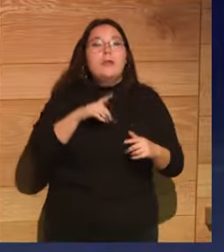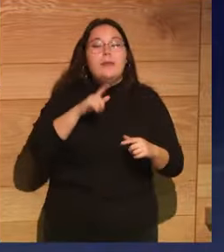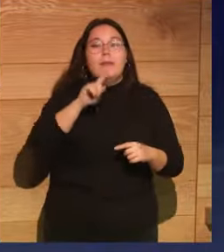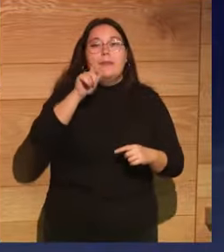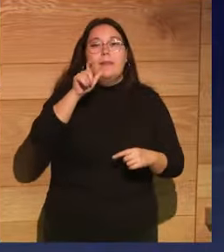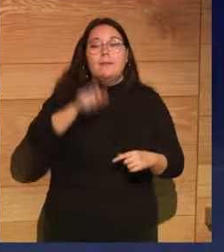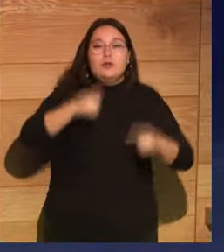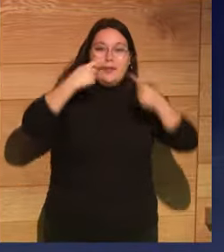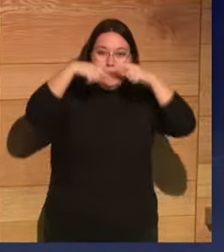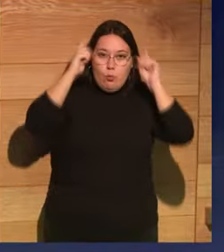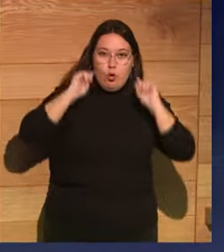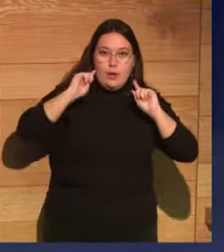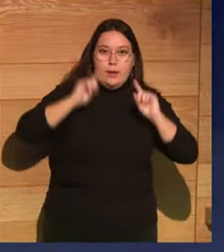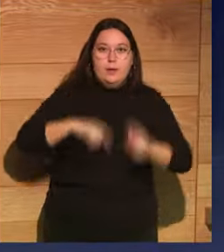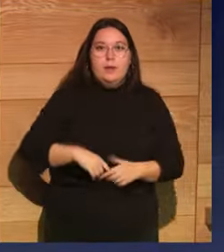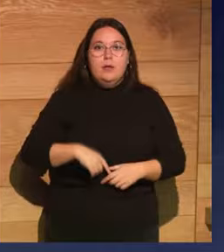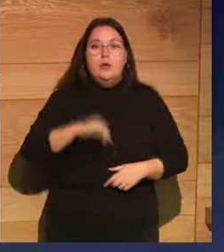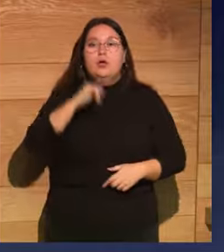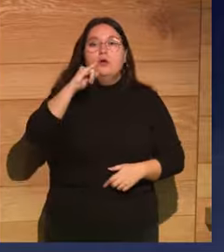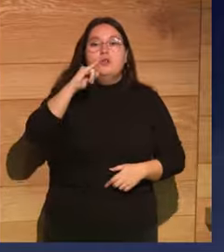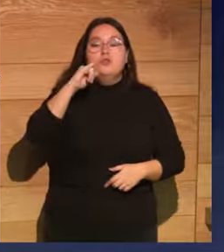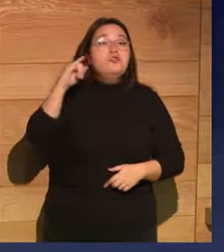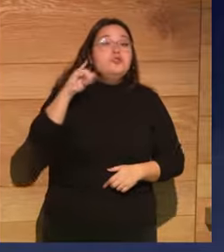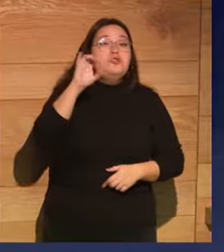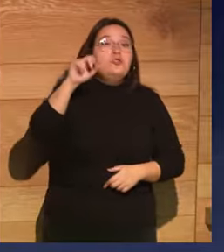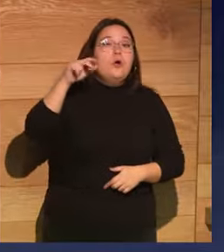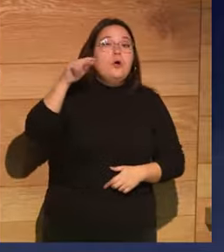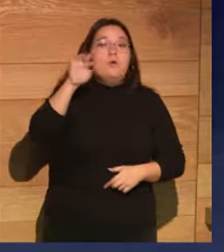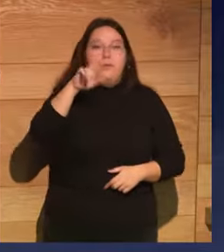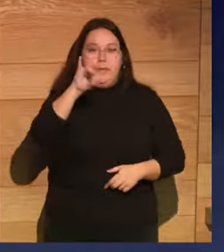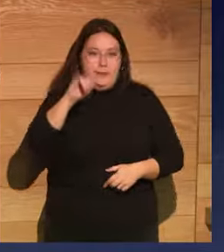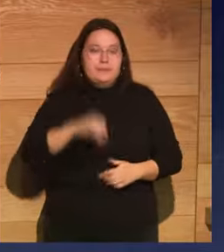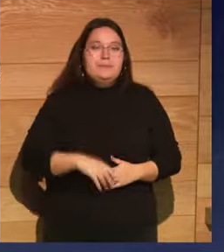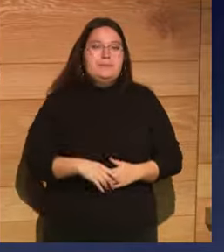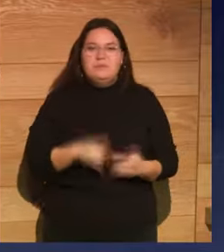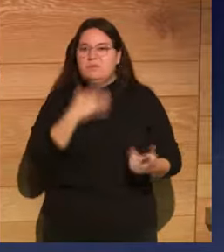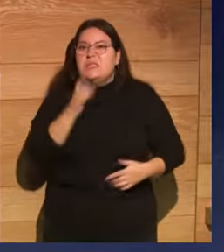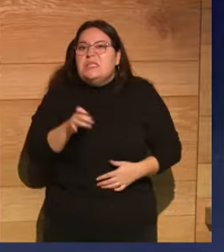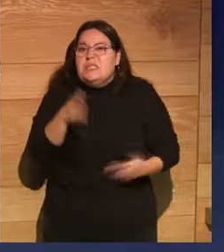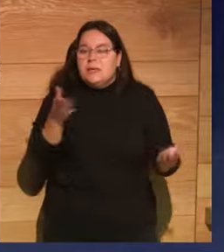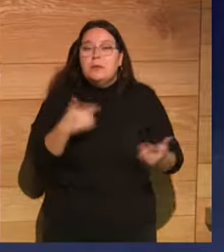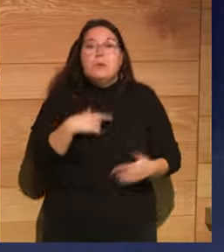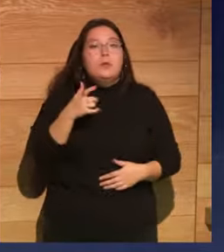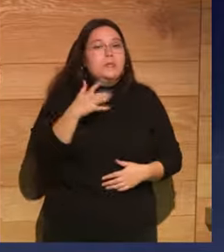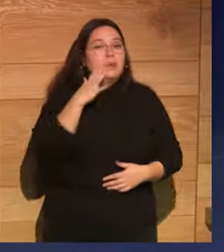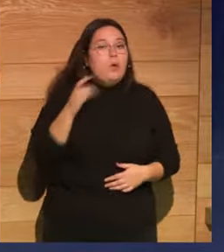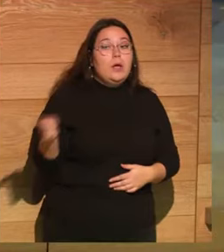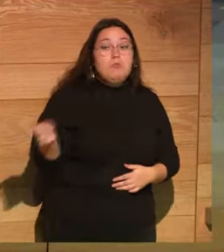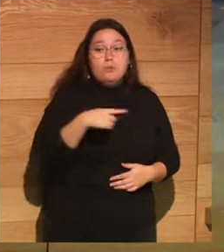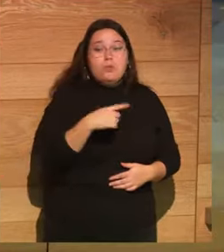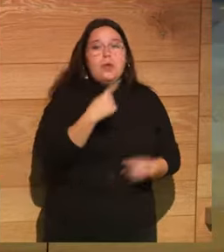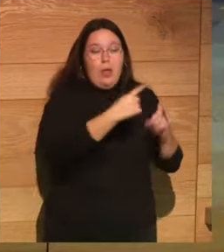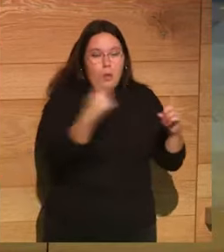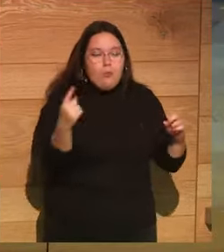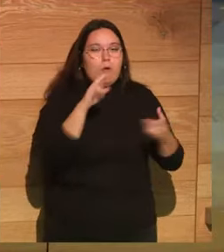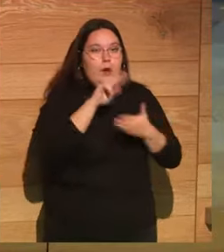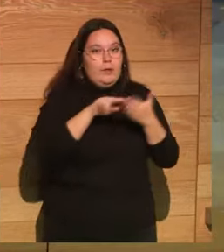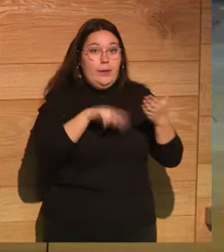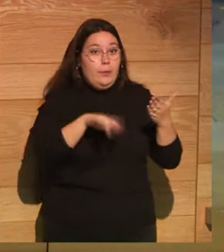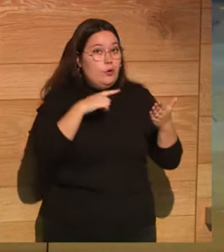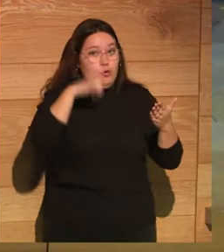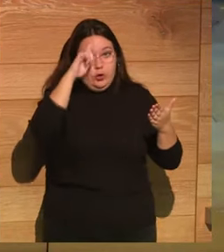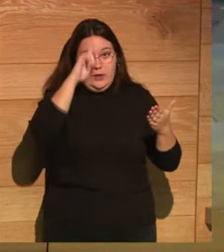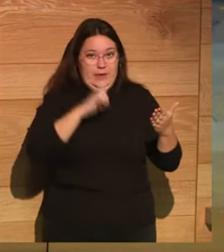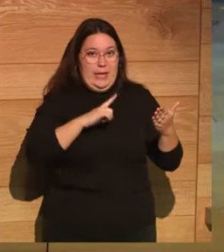Geoffrey de Monmouth. ¿Qué diréis vosotros? ¿Quién es este? Pues la historia de Geoffrey de Monmouth la habéis leído y conocido todos y cada uno de vosotros, sin